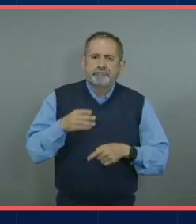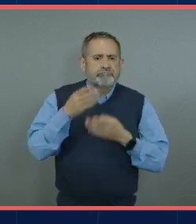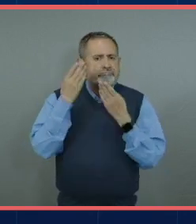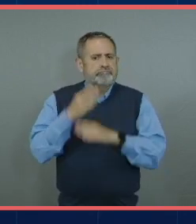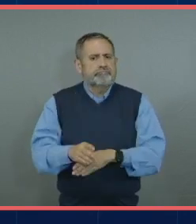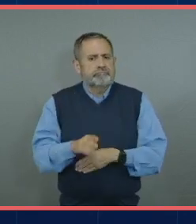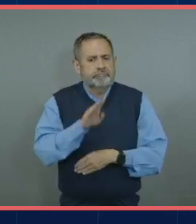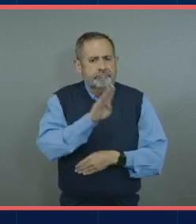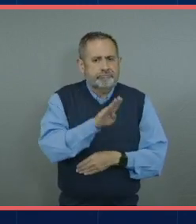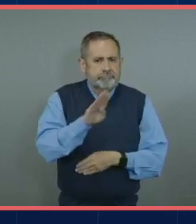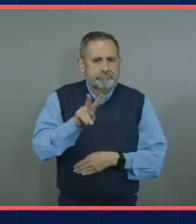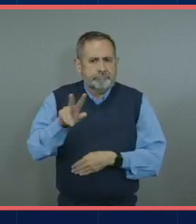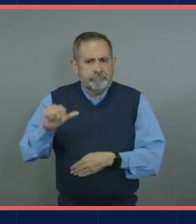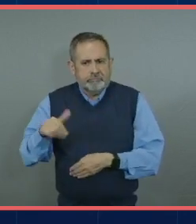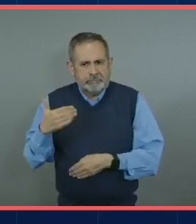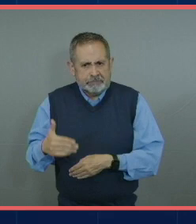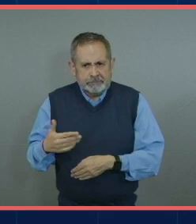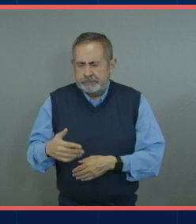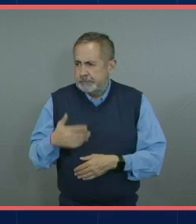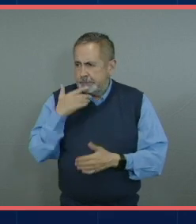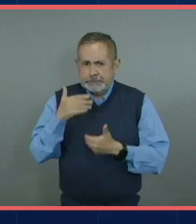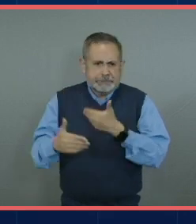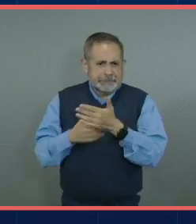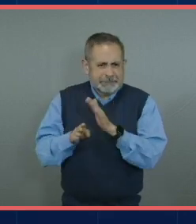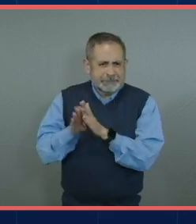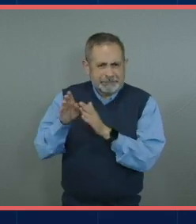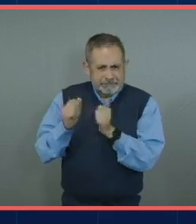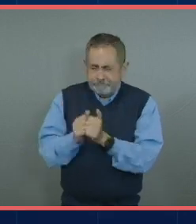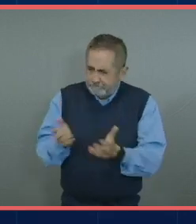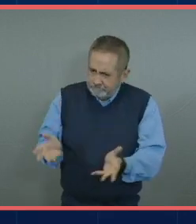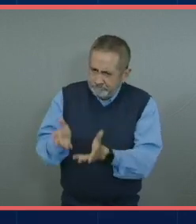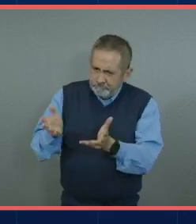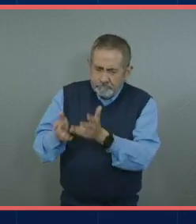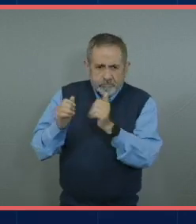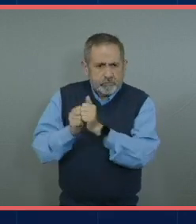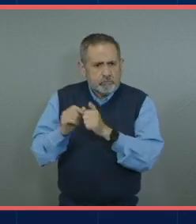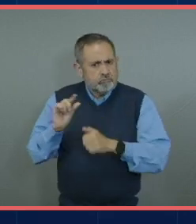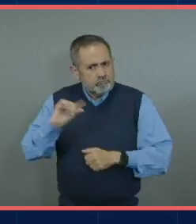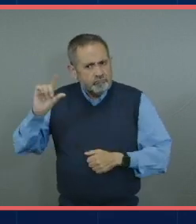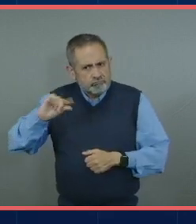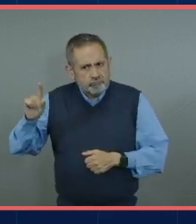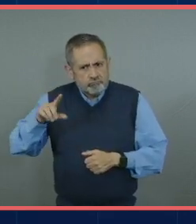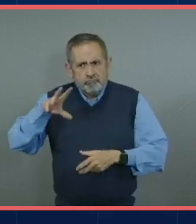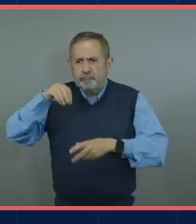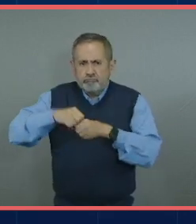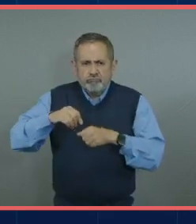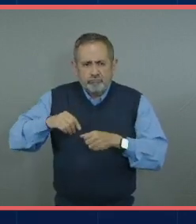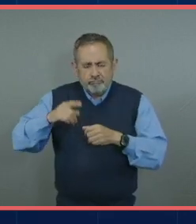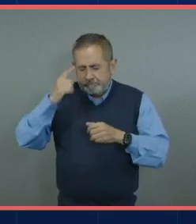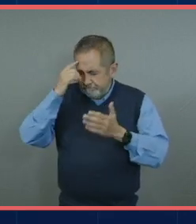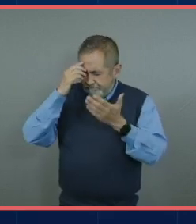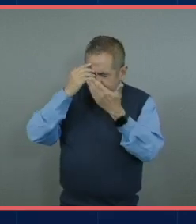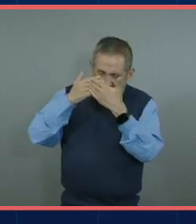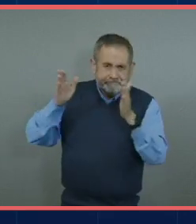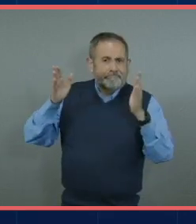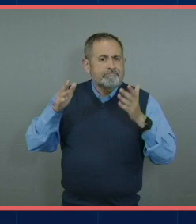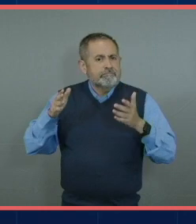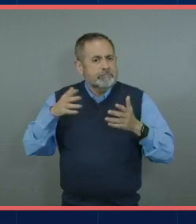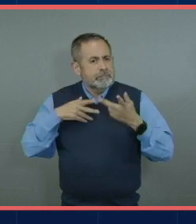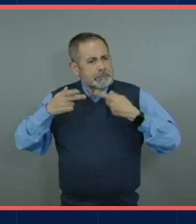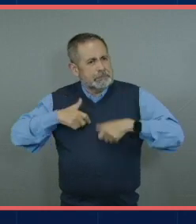encanta que en el banco además de crecer laboralmente o profesionalmente puedes crecer muchísimo personalmente